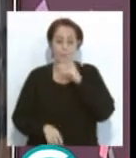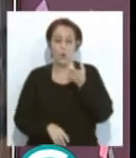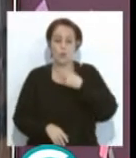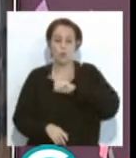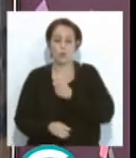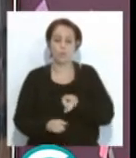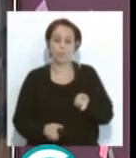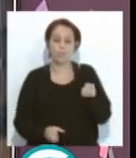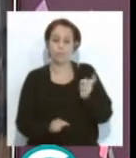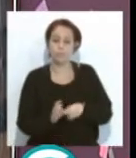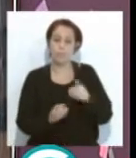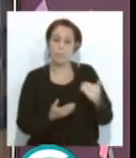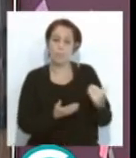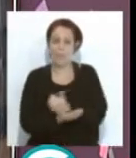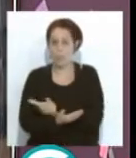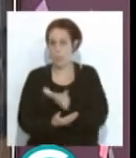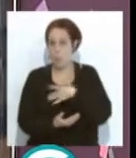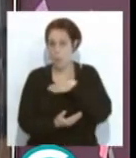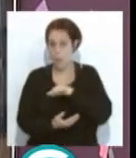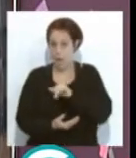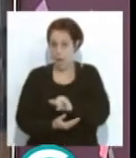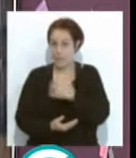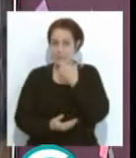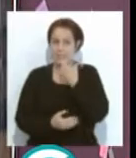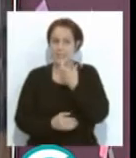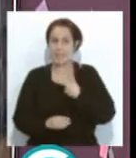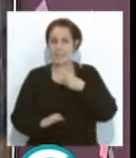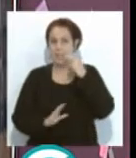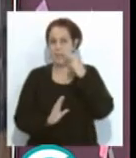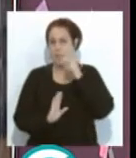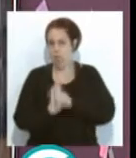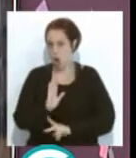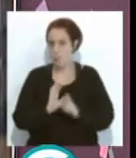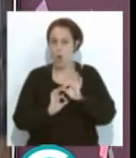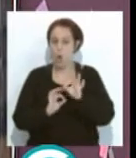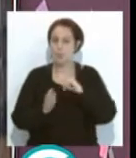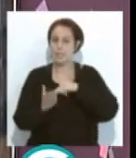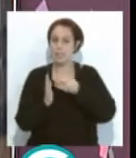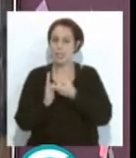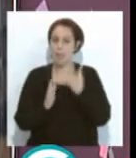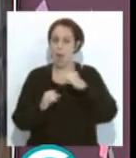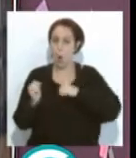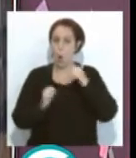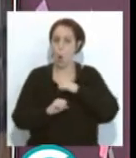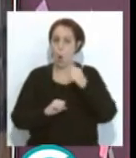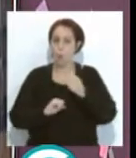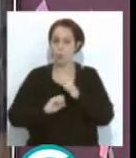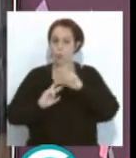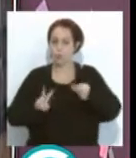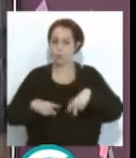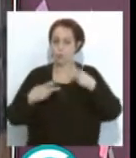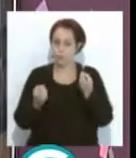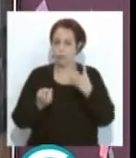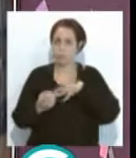implicada, ¿no?, de los beneficios que puedan existir en un cambio de reglamento, un cambio de sistema del concurso de Gran Teatro Falla. Paso a